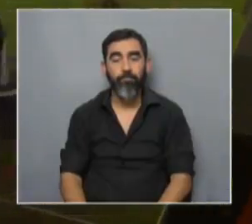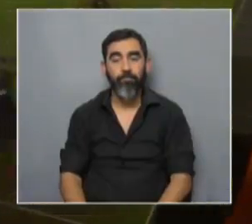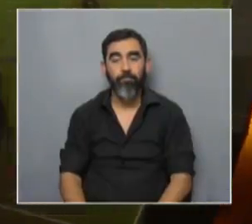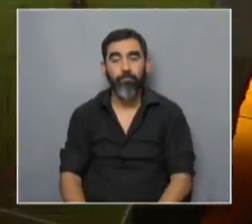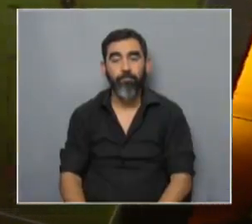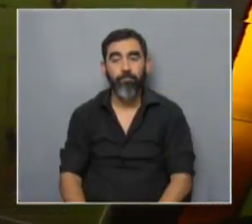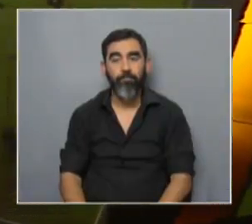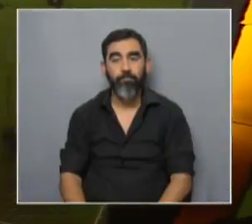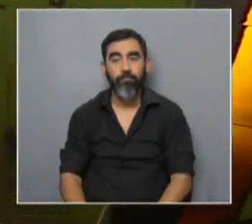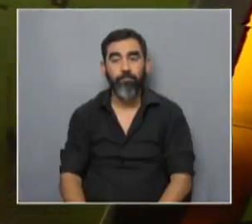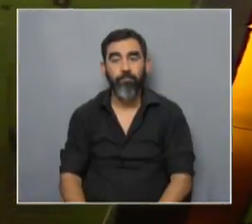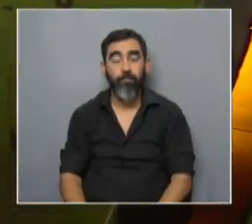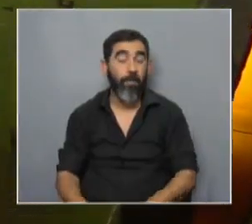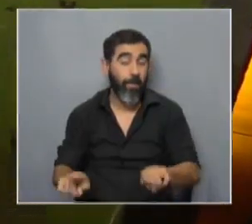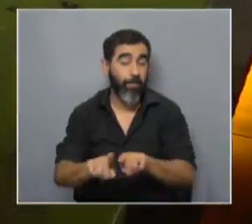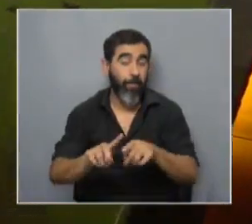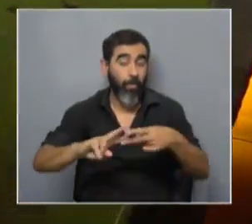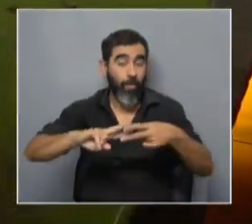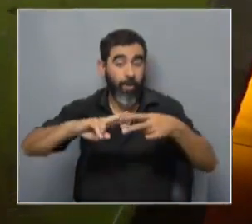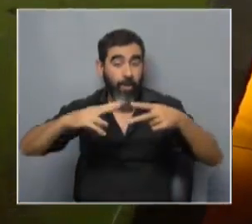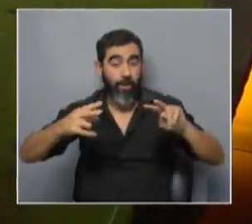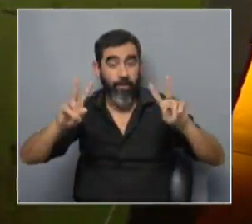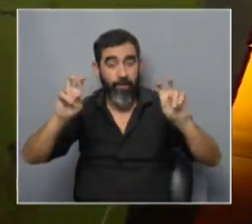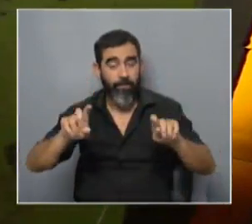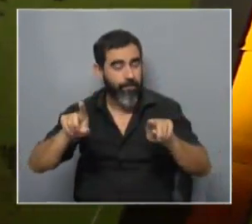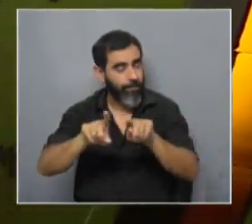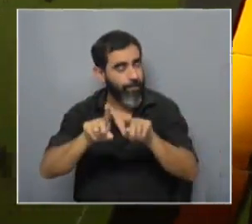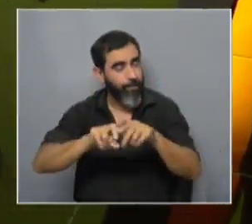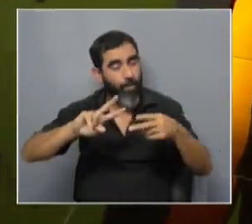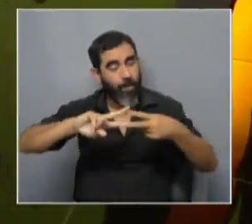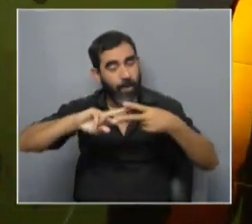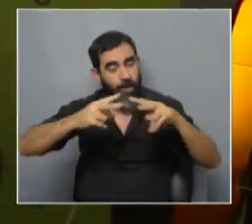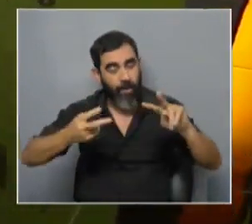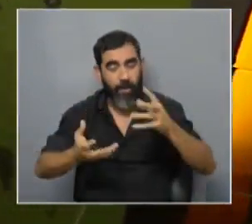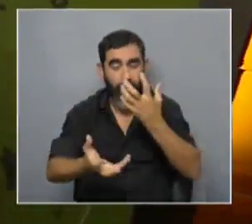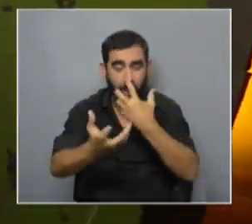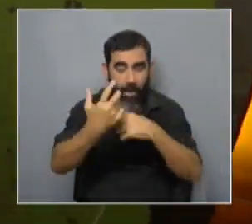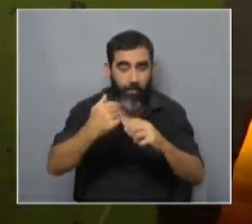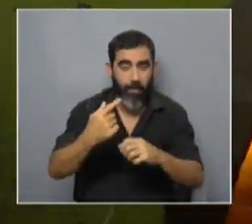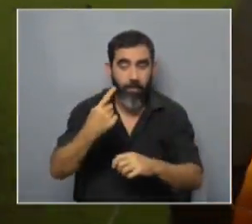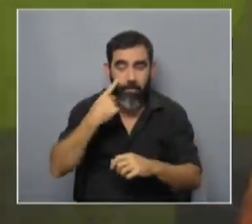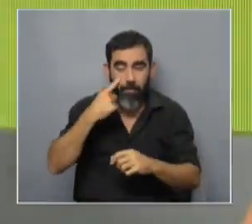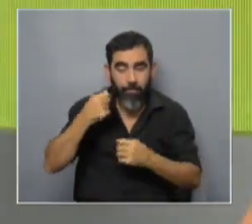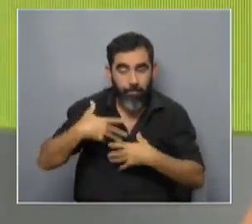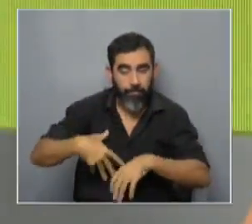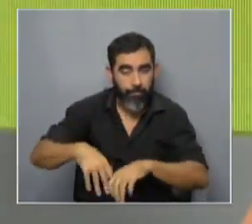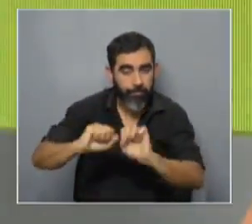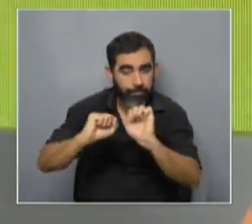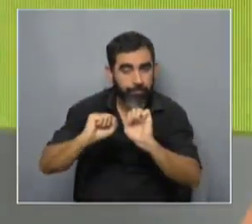y seguimos hablando de genética Daniela genética en animales el instinto que es la etología